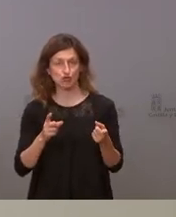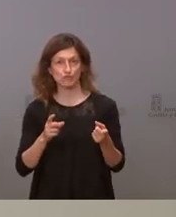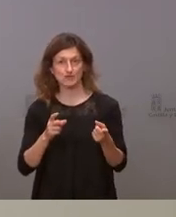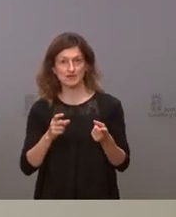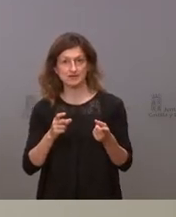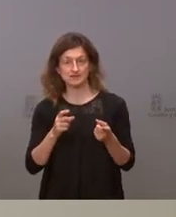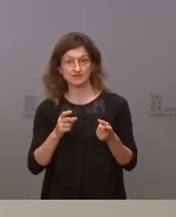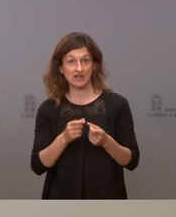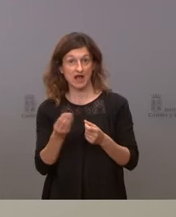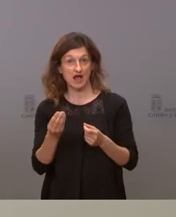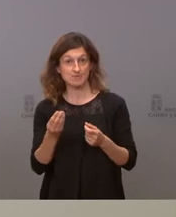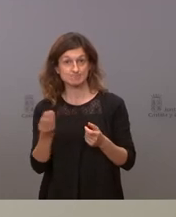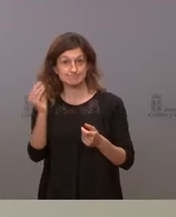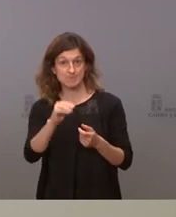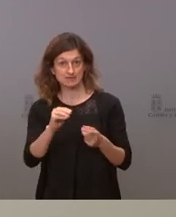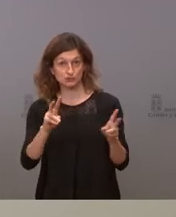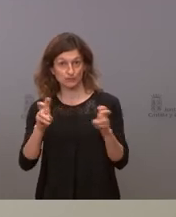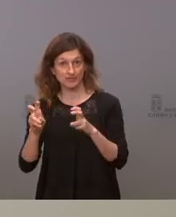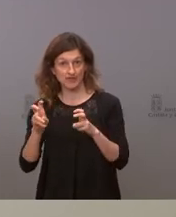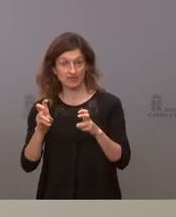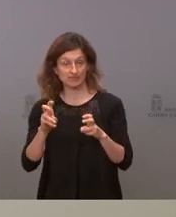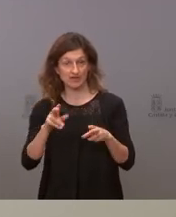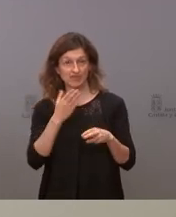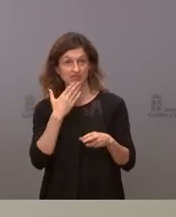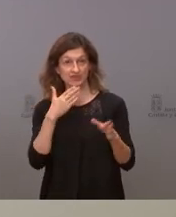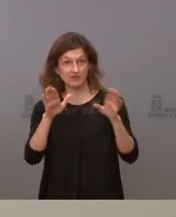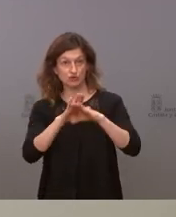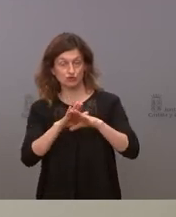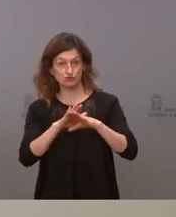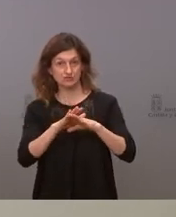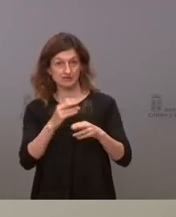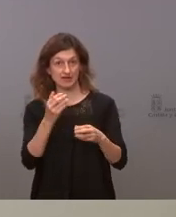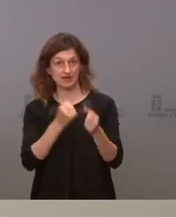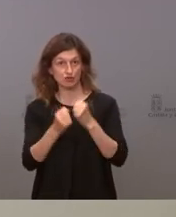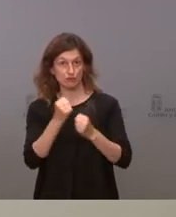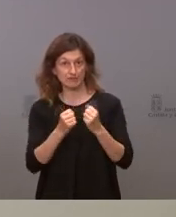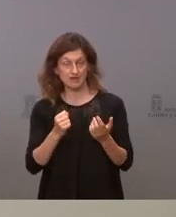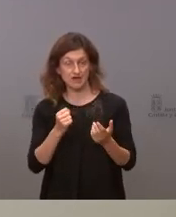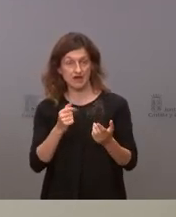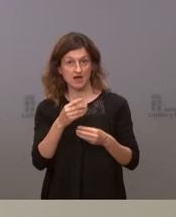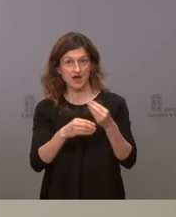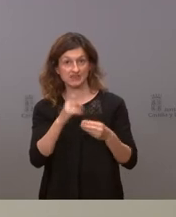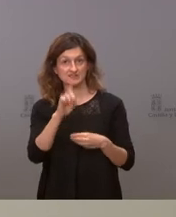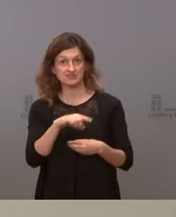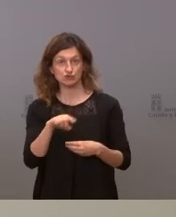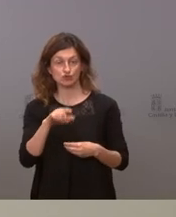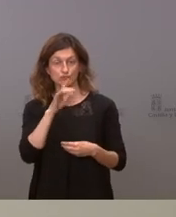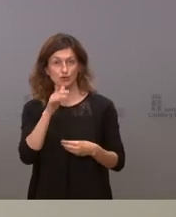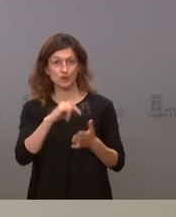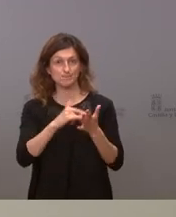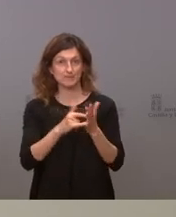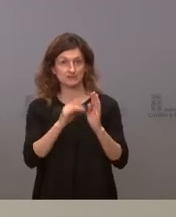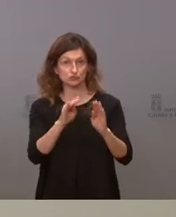ampliación de espacio para actividad económica si se va a aplicar o no siguiendo su propio plan